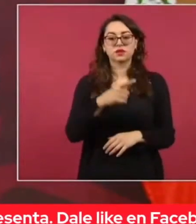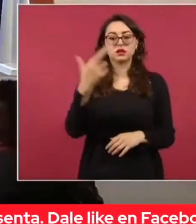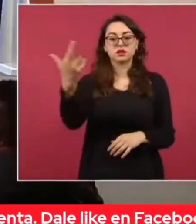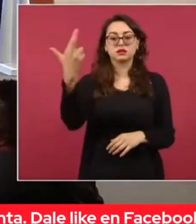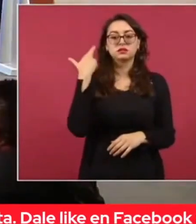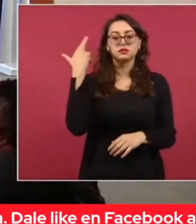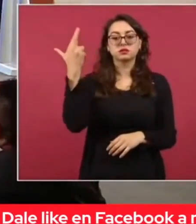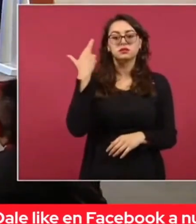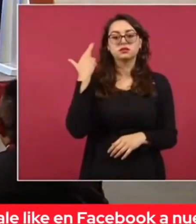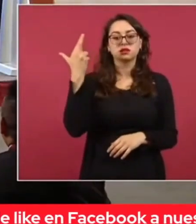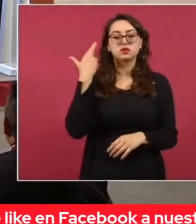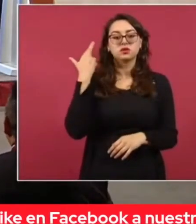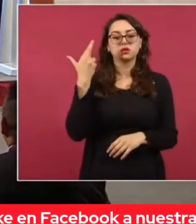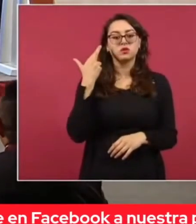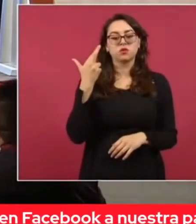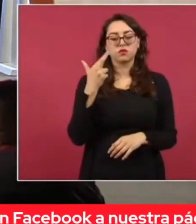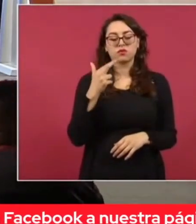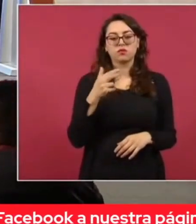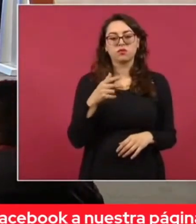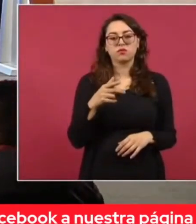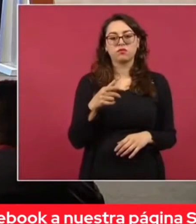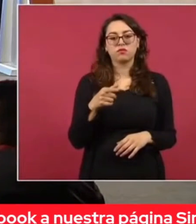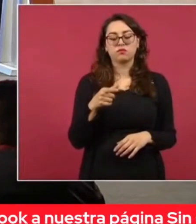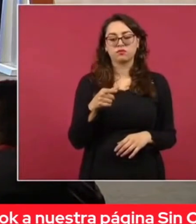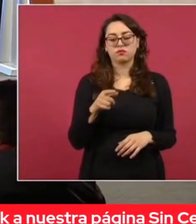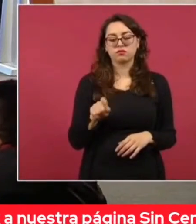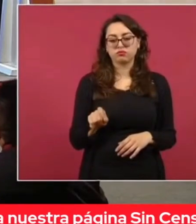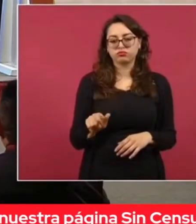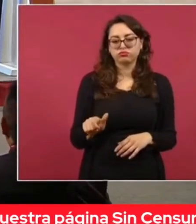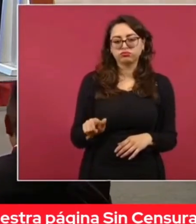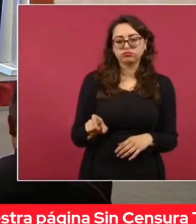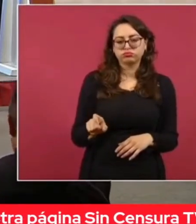que antes, pues ahí